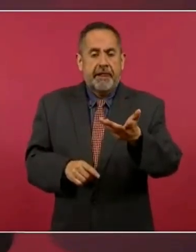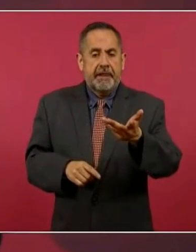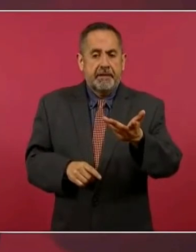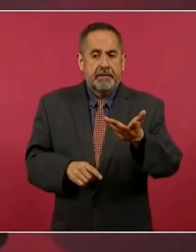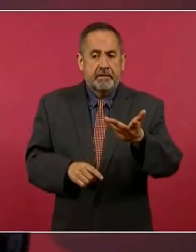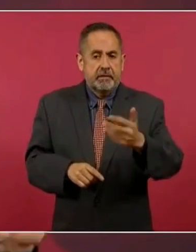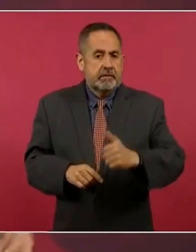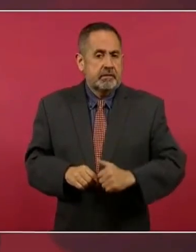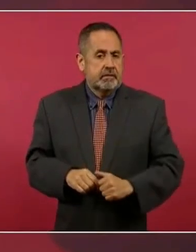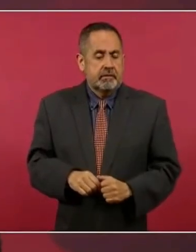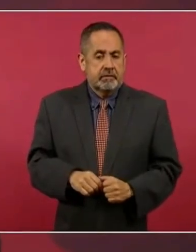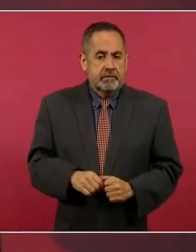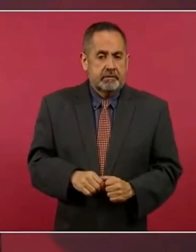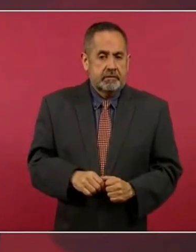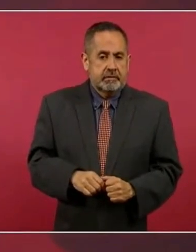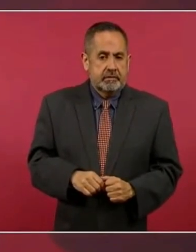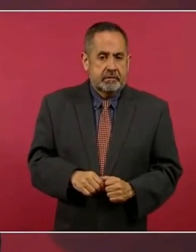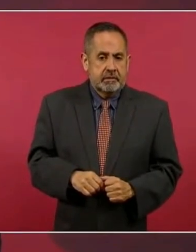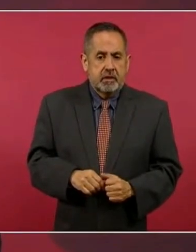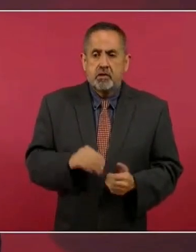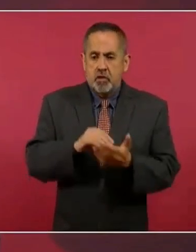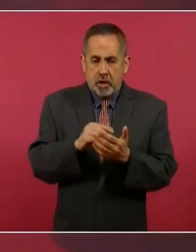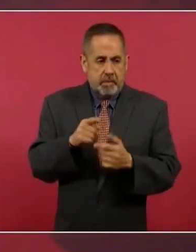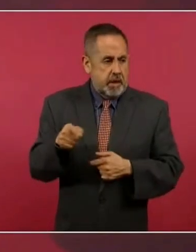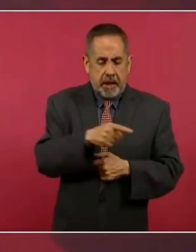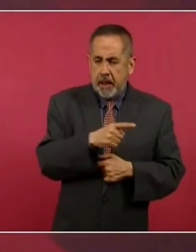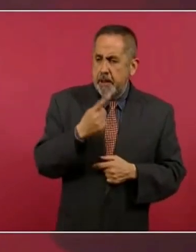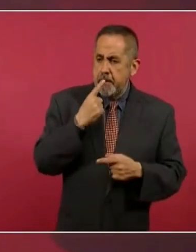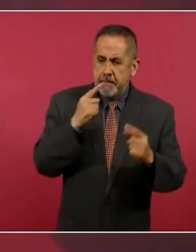siga el debate